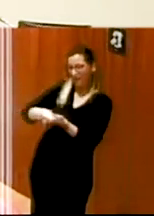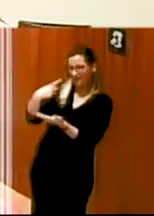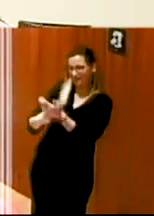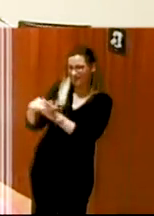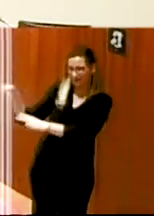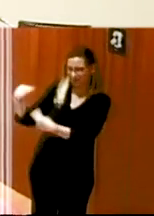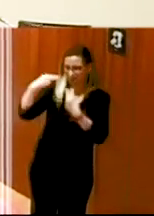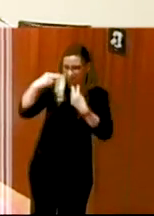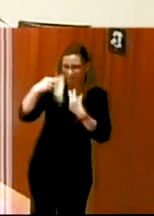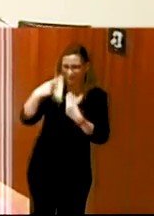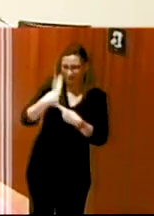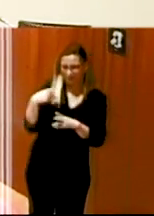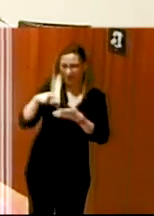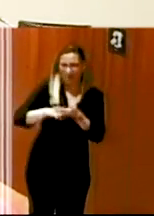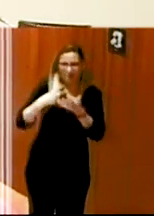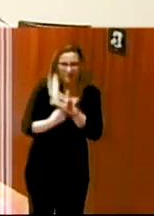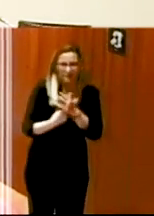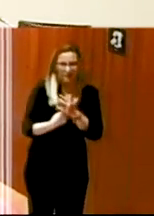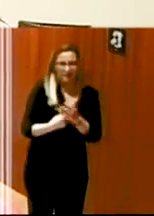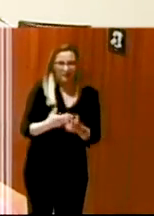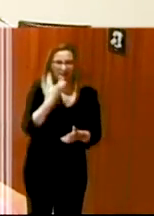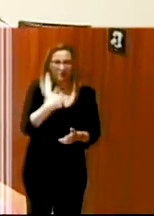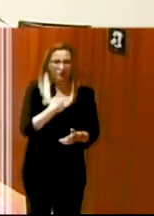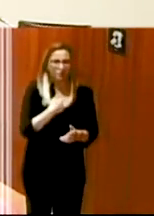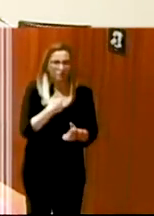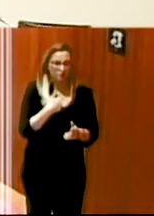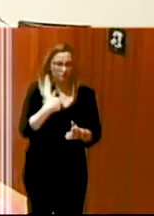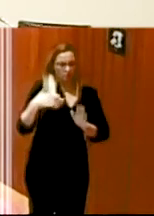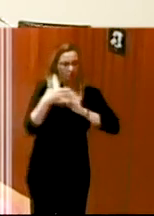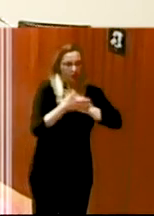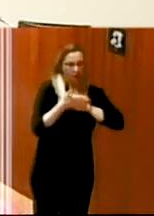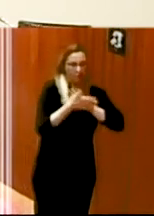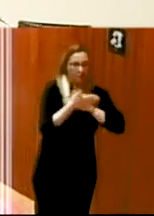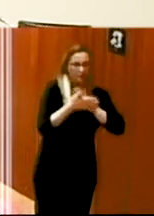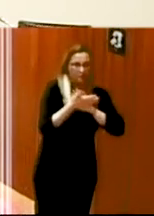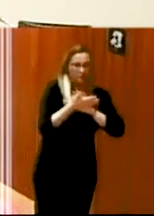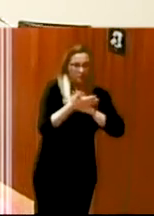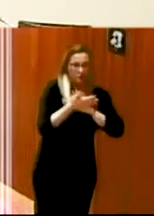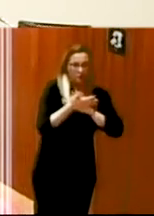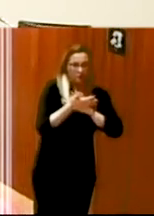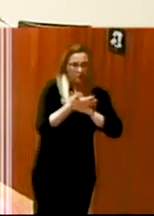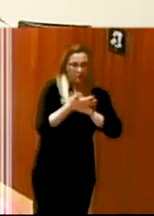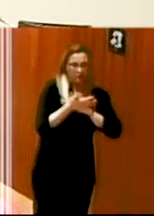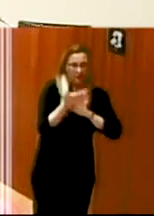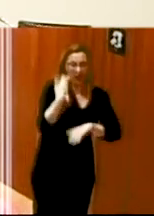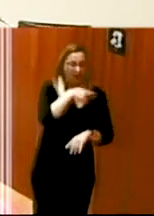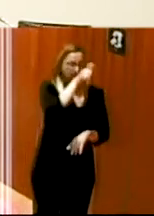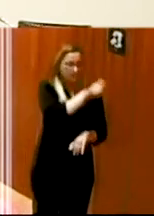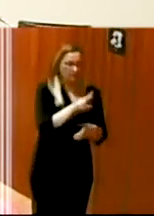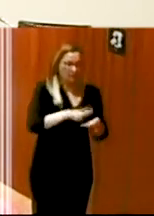signos que va traduciendo y a veces cuando si yo estuviera usando la lengua de signos la persona sorda estaría con hoy la persona intérprete